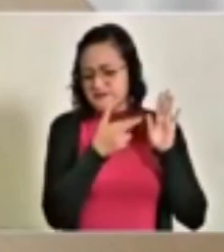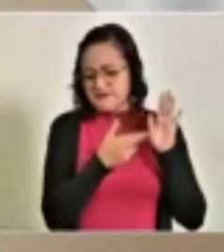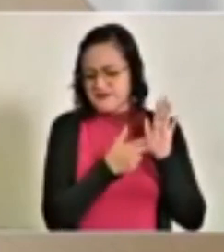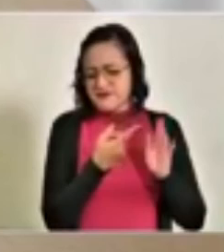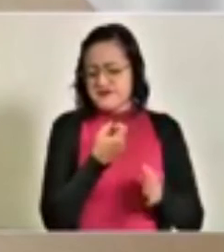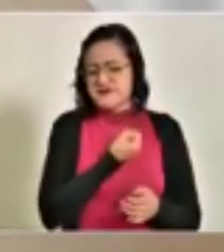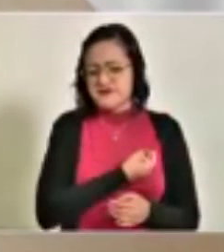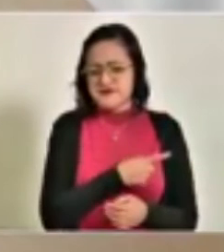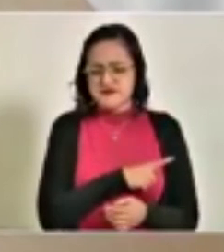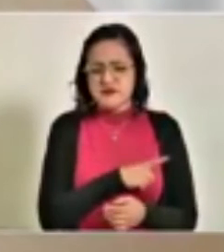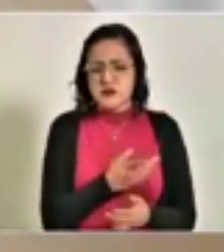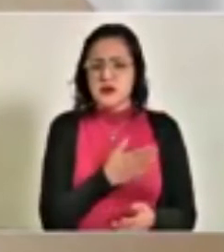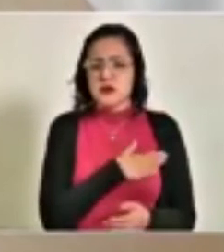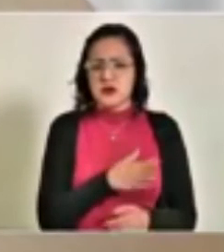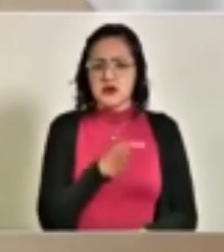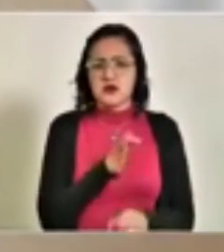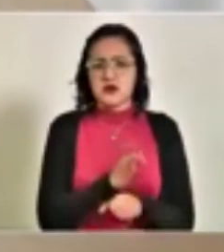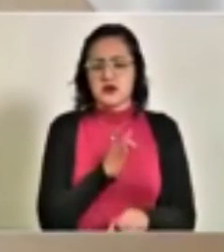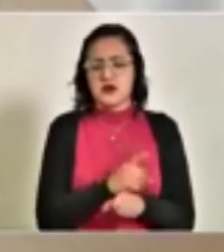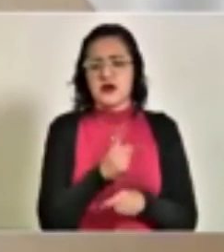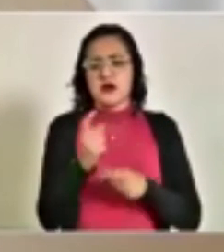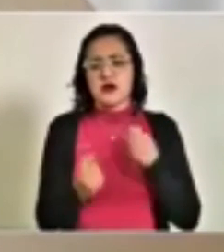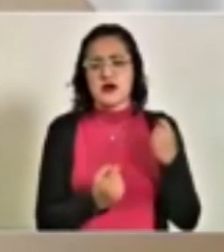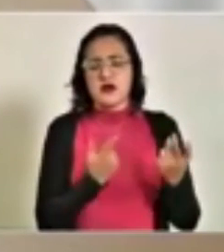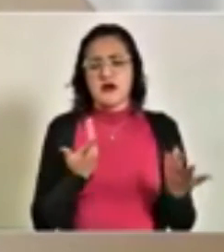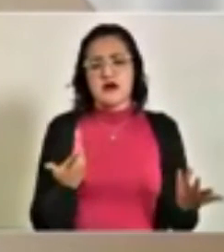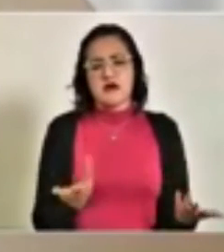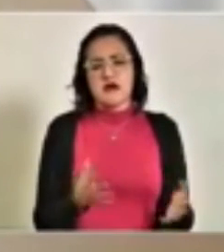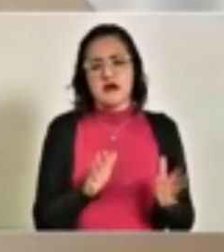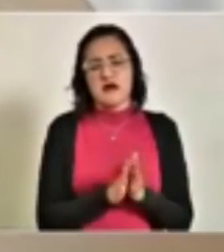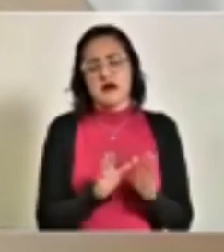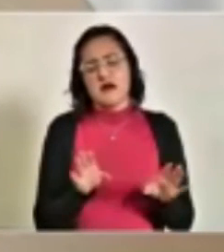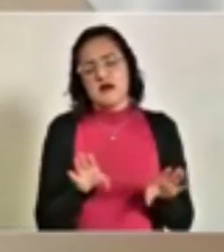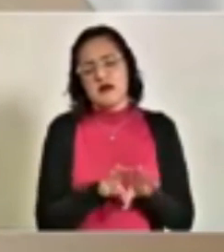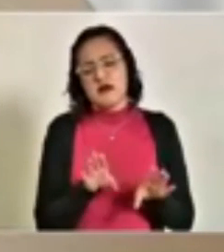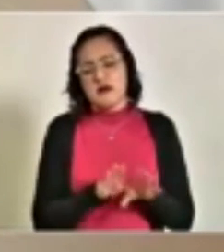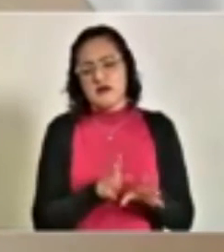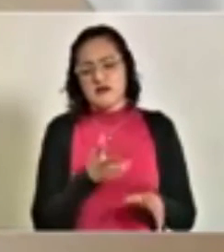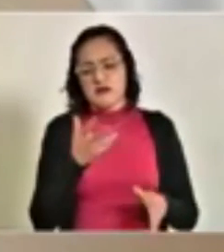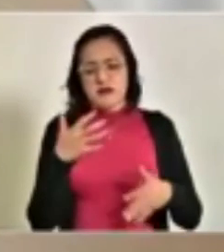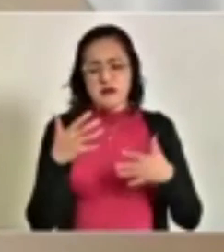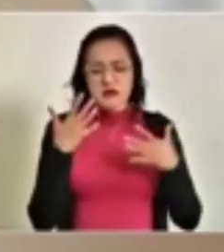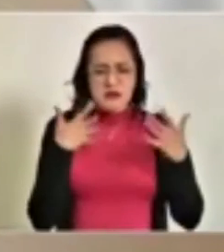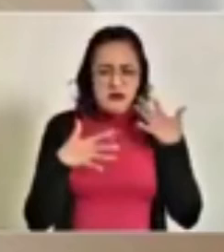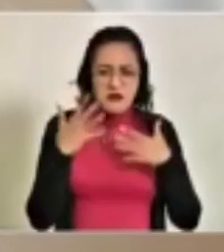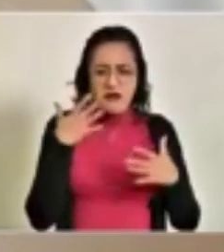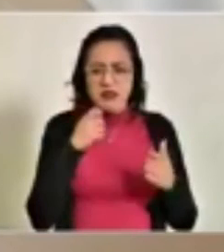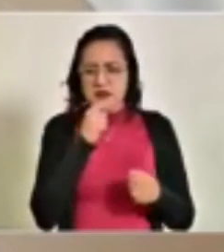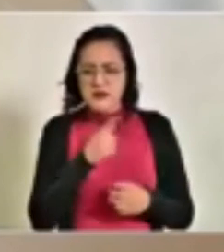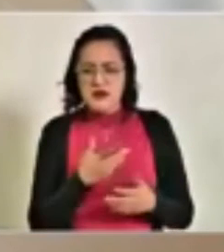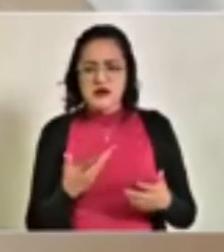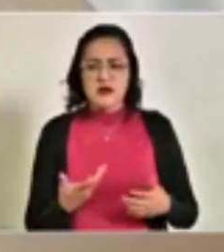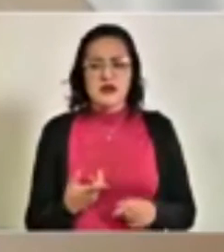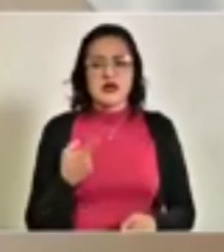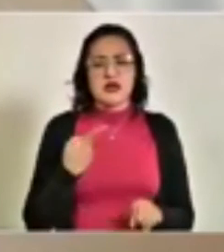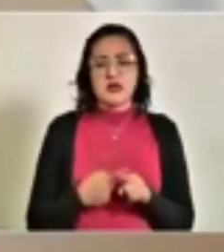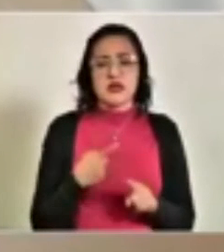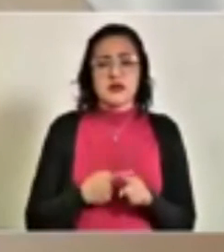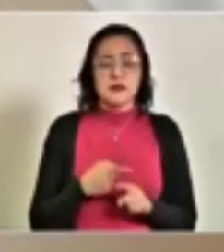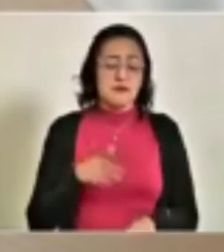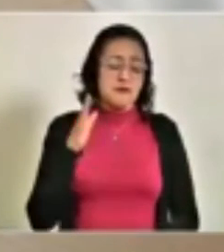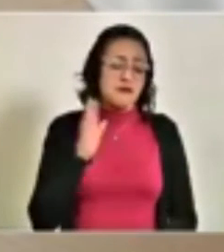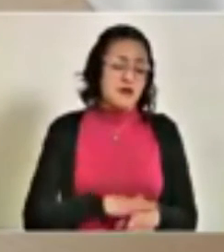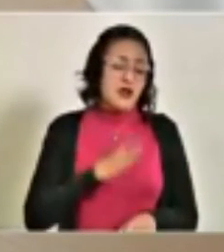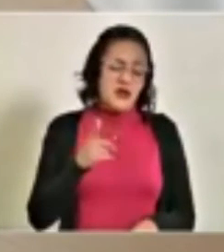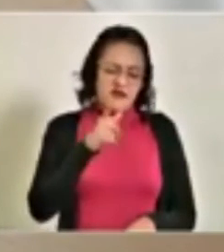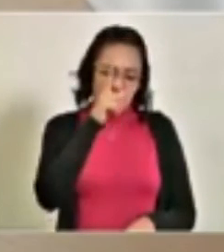Entonces, bueno, hay agoreros de la desgracia, ¿no? Que quisieran que las predicciones más fatalistas